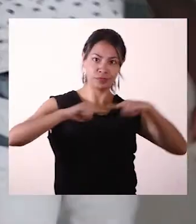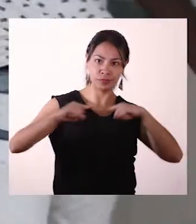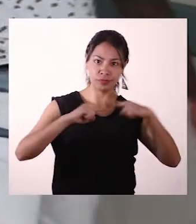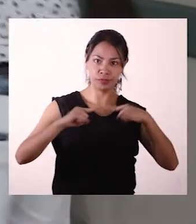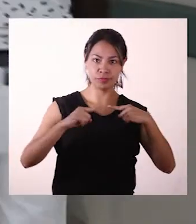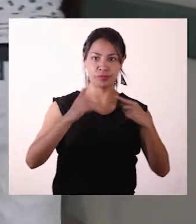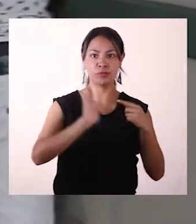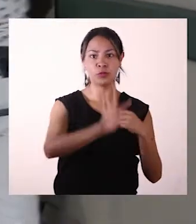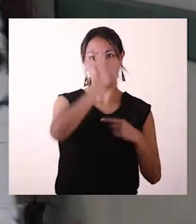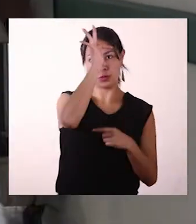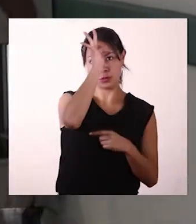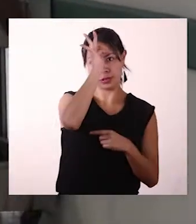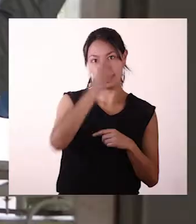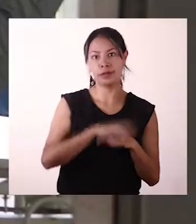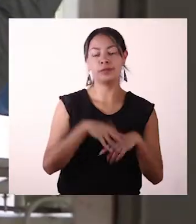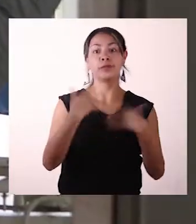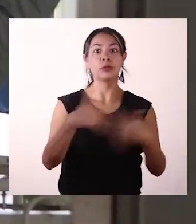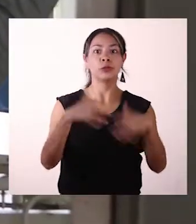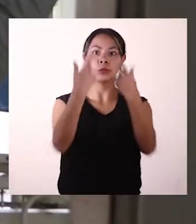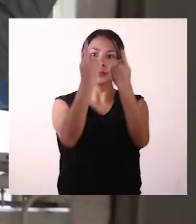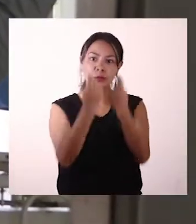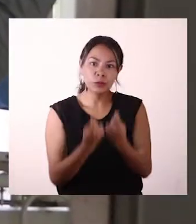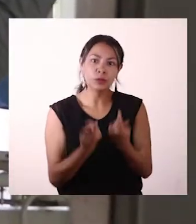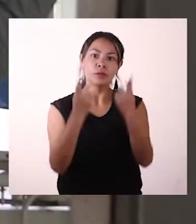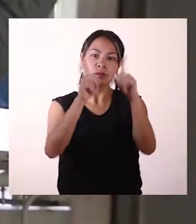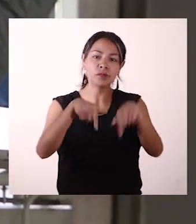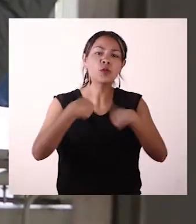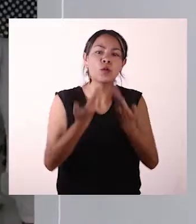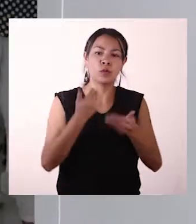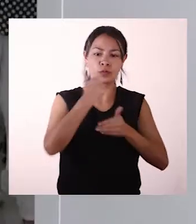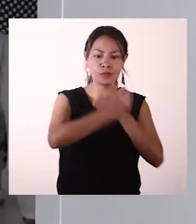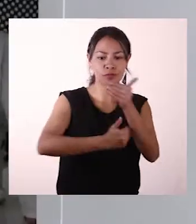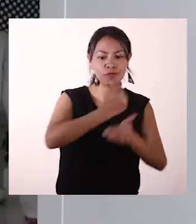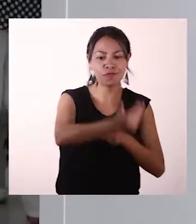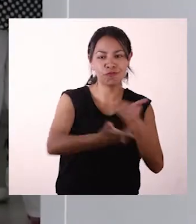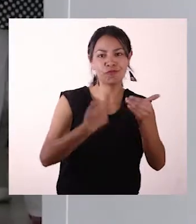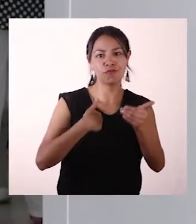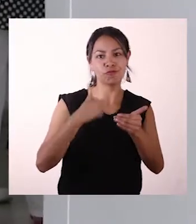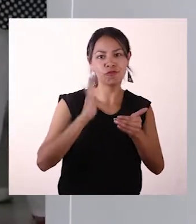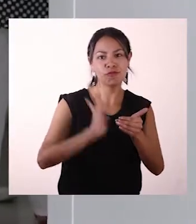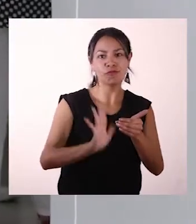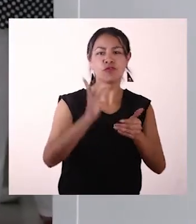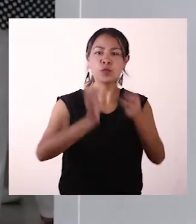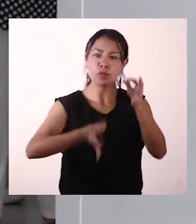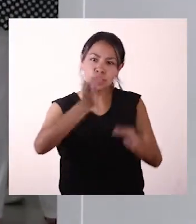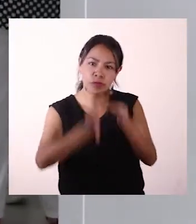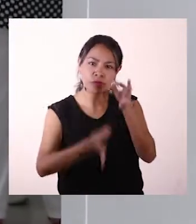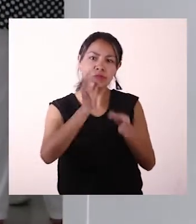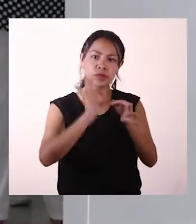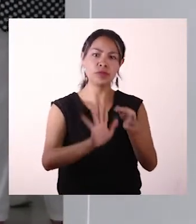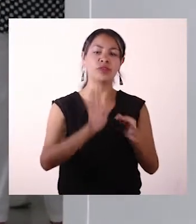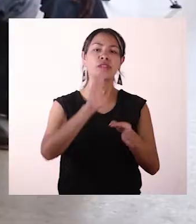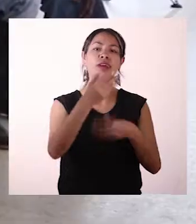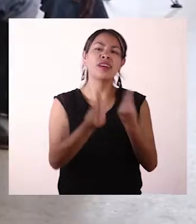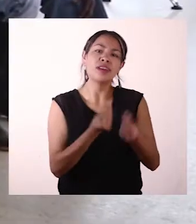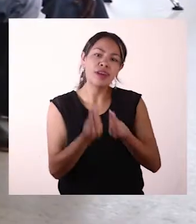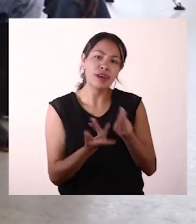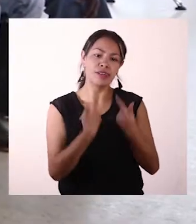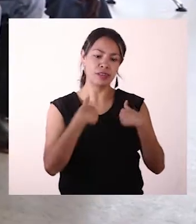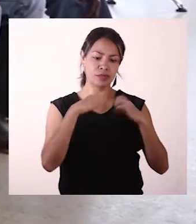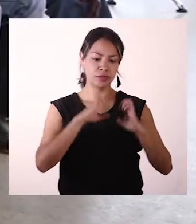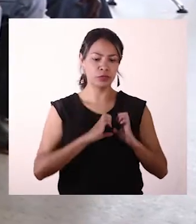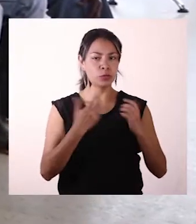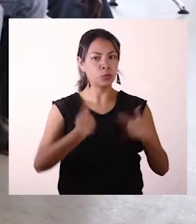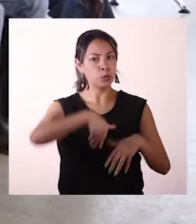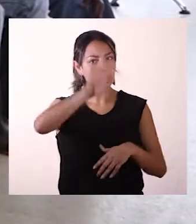administrativamente el centro hospitalario. A la crisis financiera se suma la serie de procedimientos de tipo jurídico que han limitado el accionar del mandatario